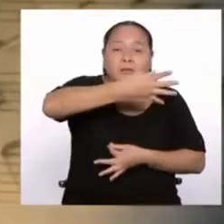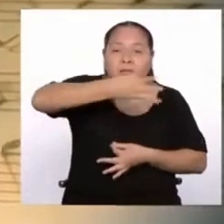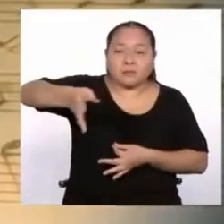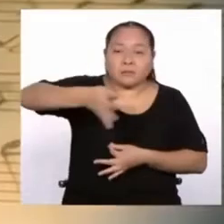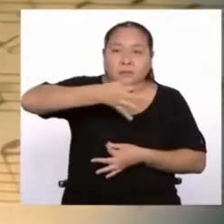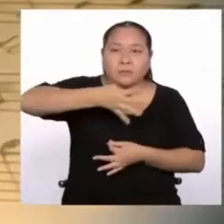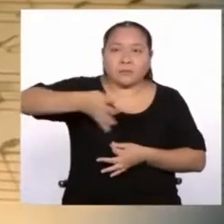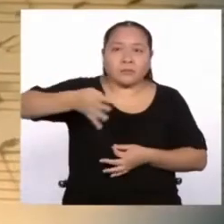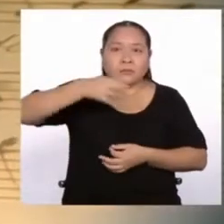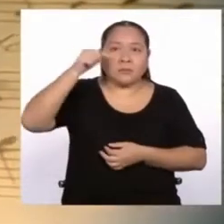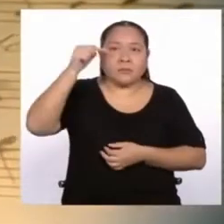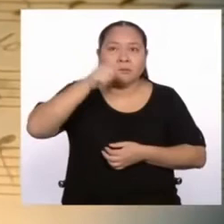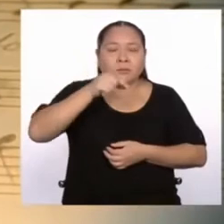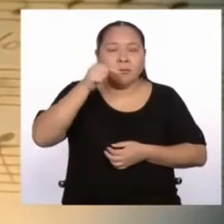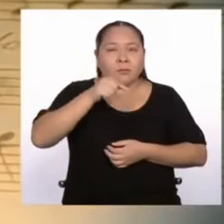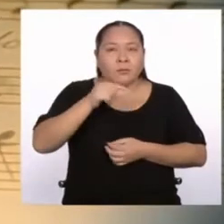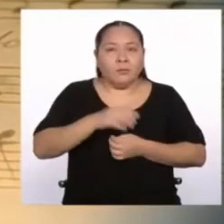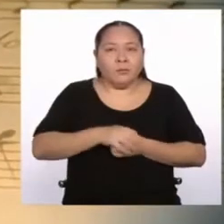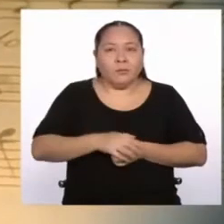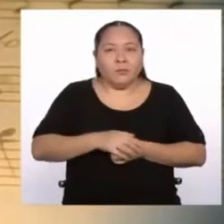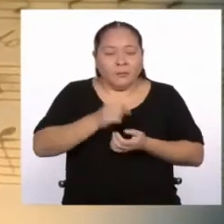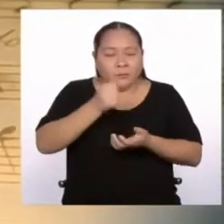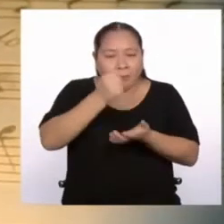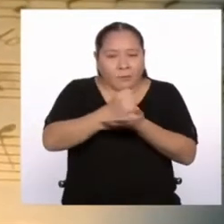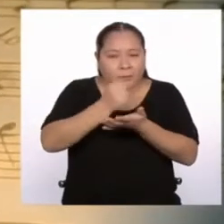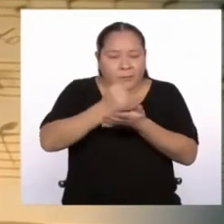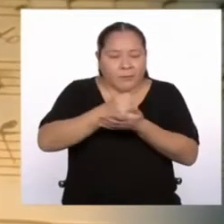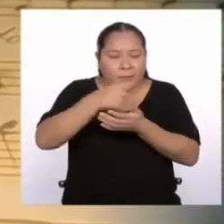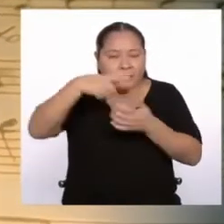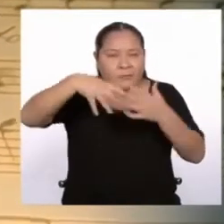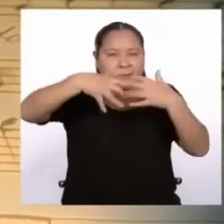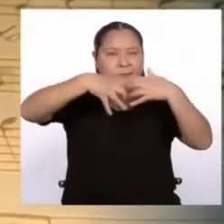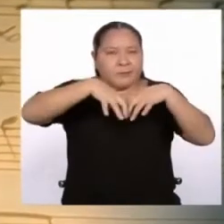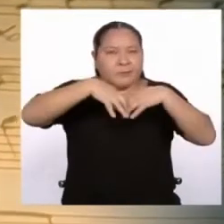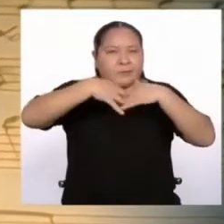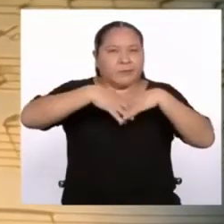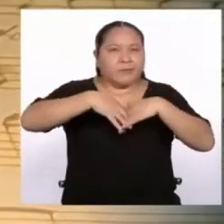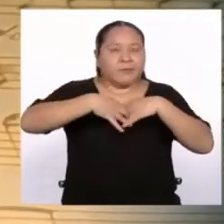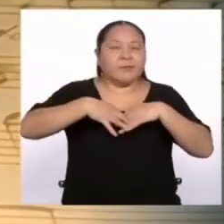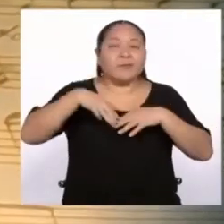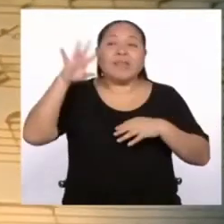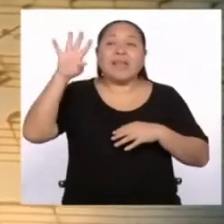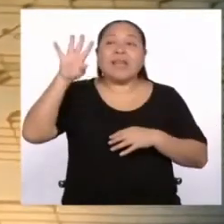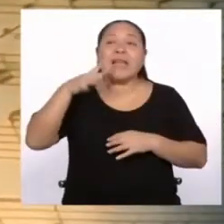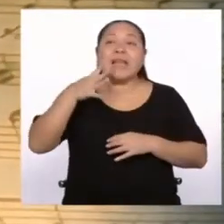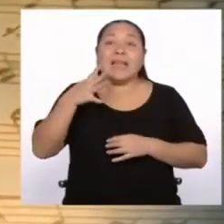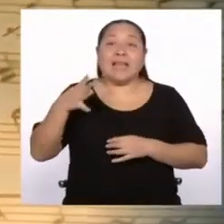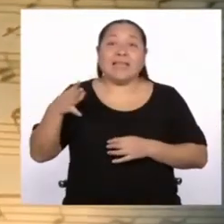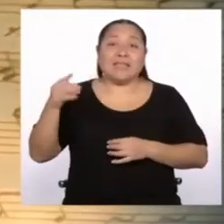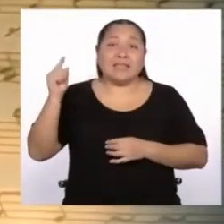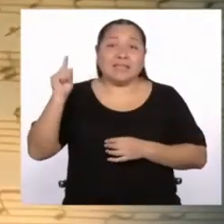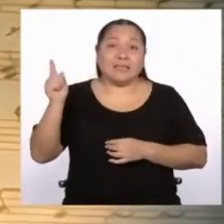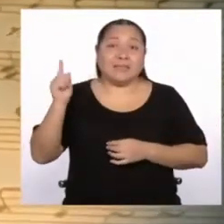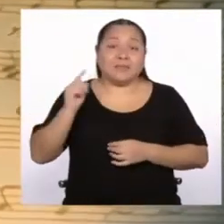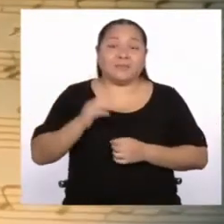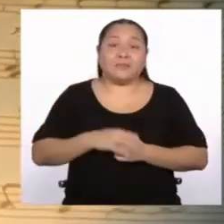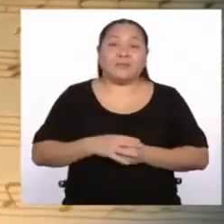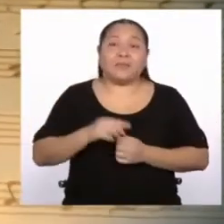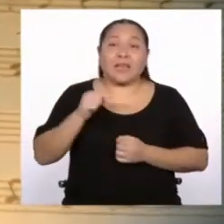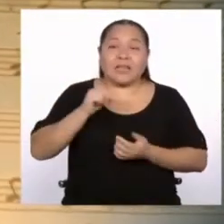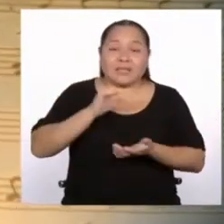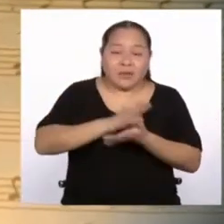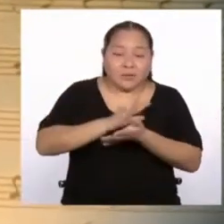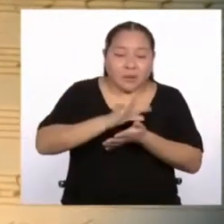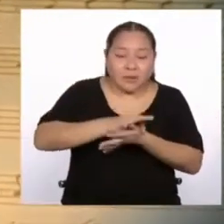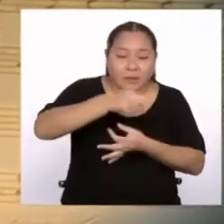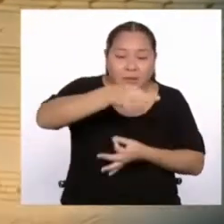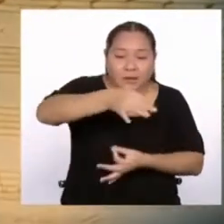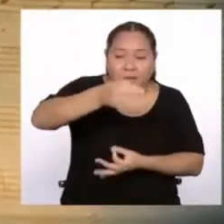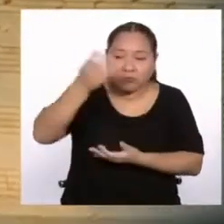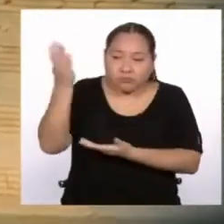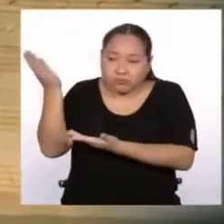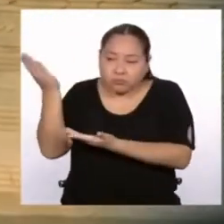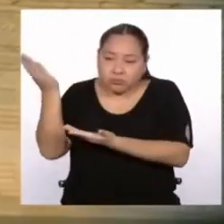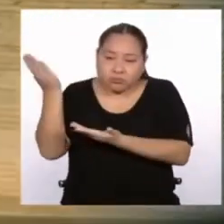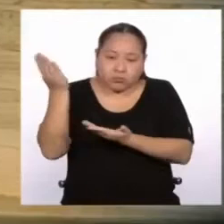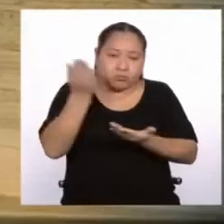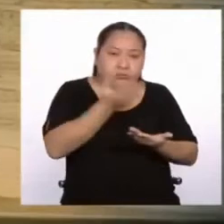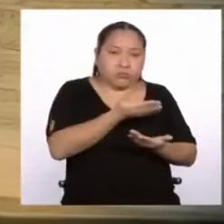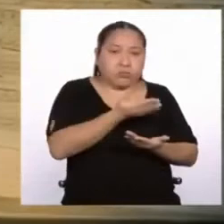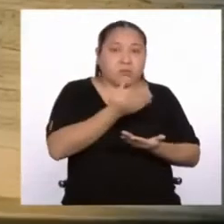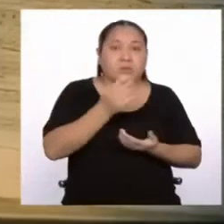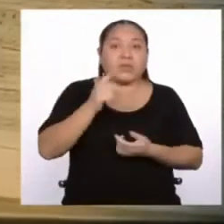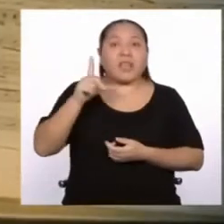Y resulta que se trataba de una compañía inglesa, porque la partitura había llegado de Londres,